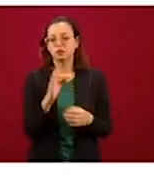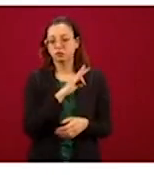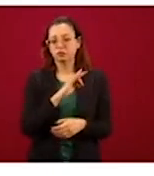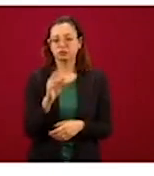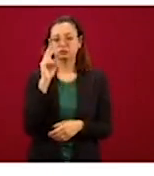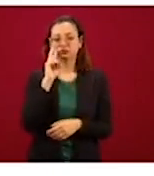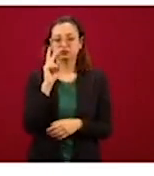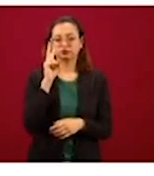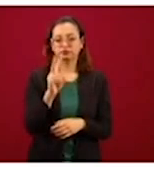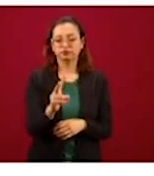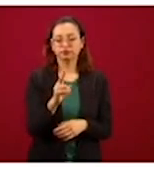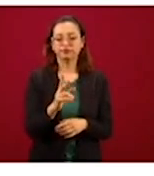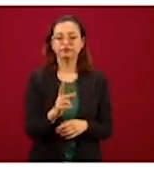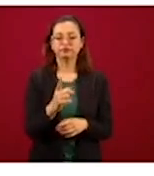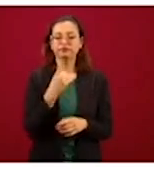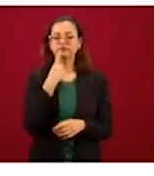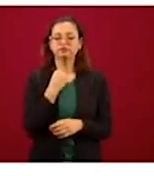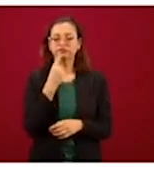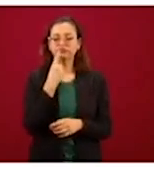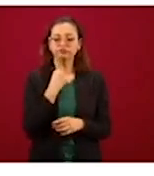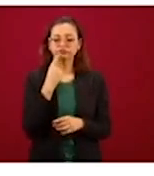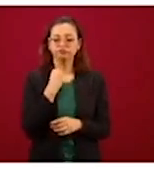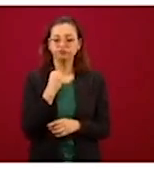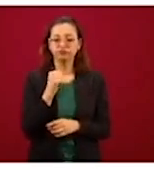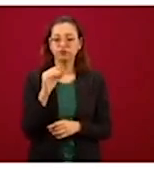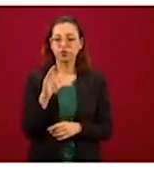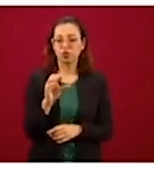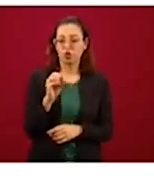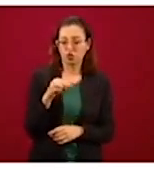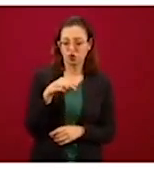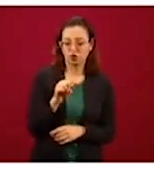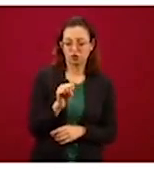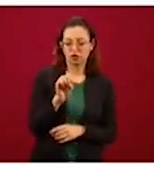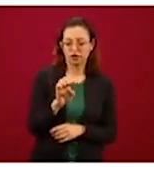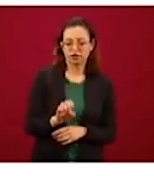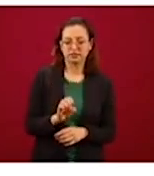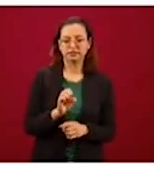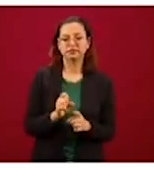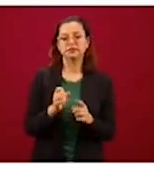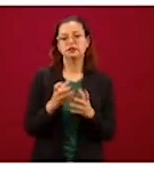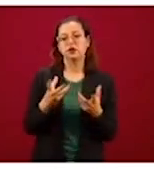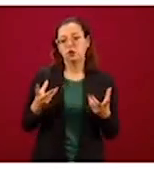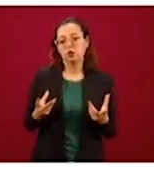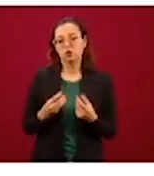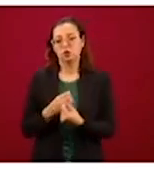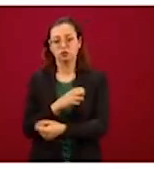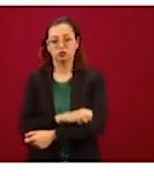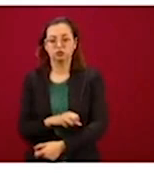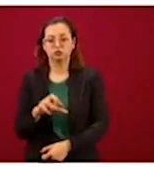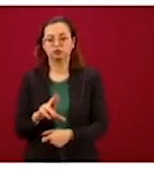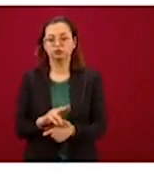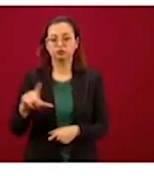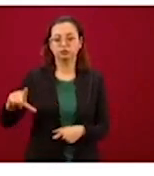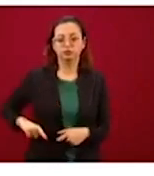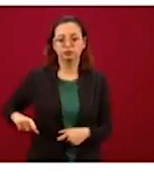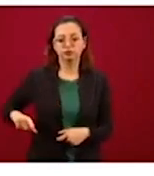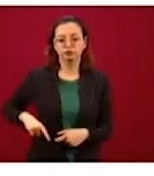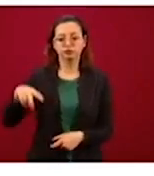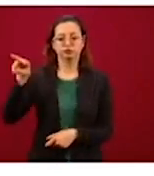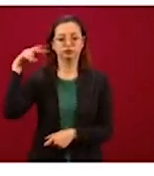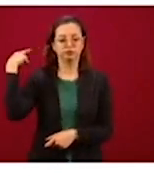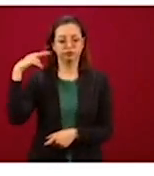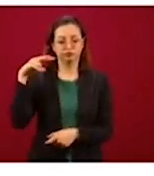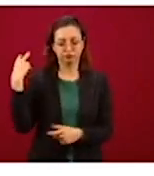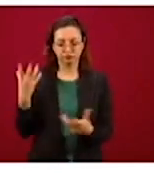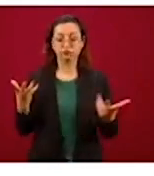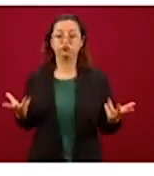es donde interviene la Comisión Nacional Antisecuestros en coordinación estrecha con el gobierno del estado